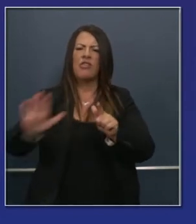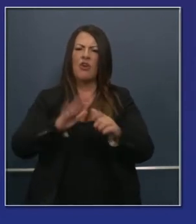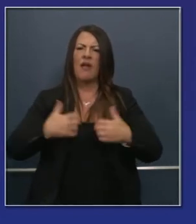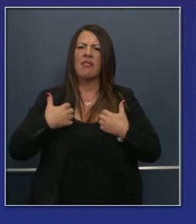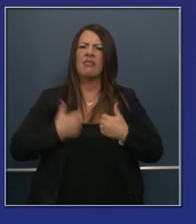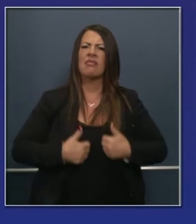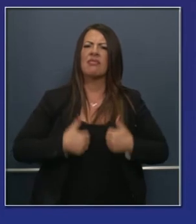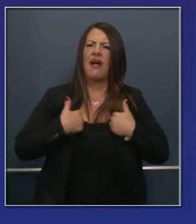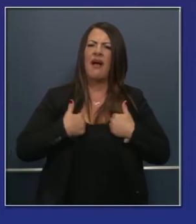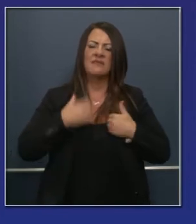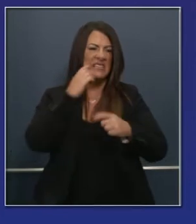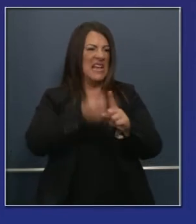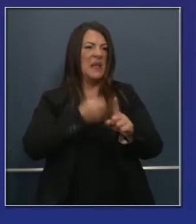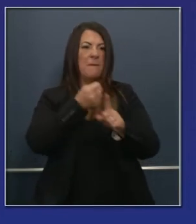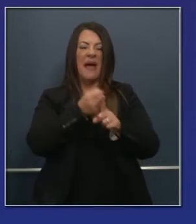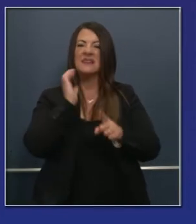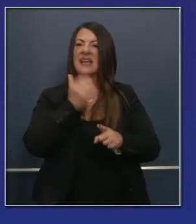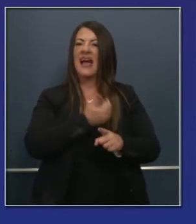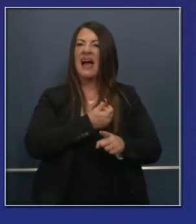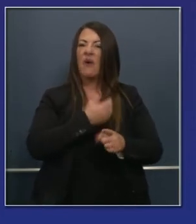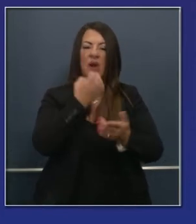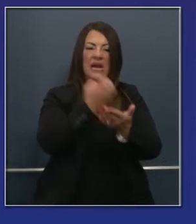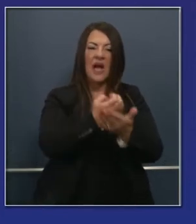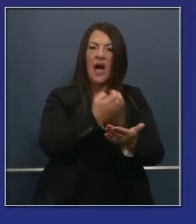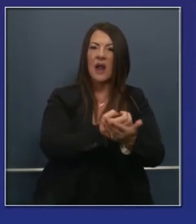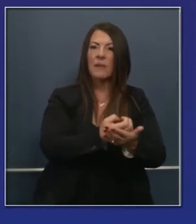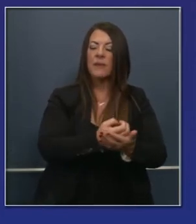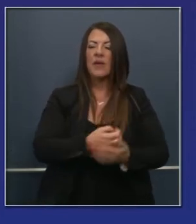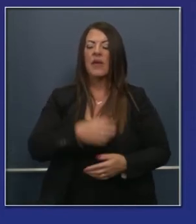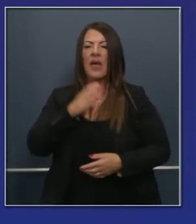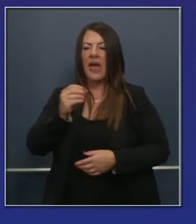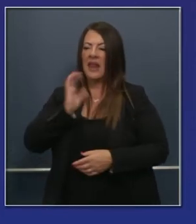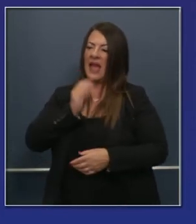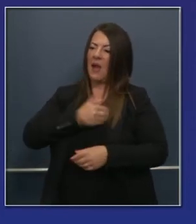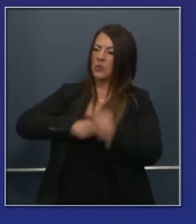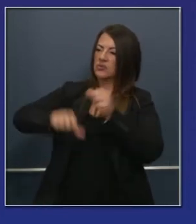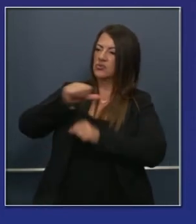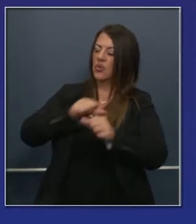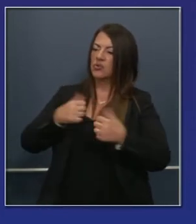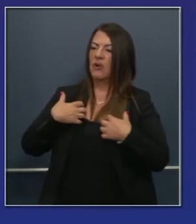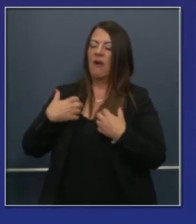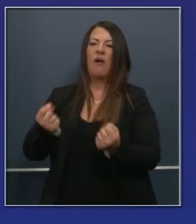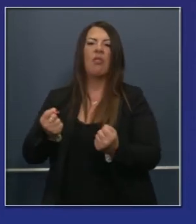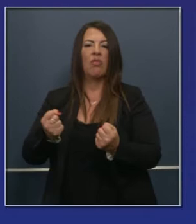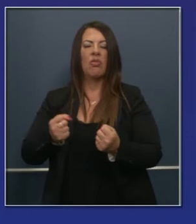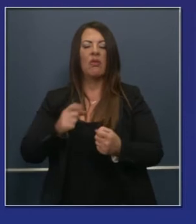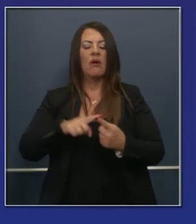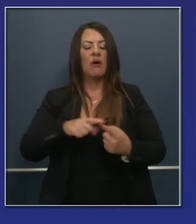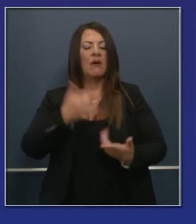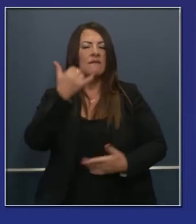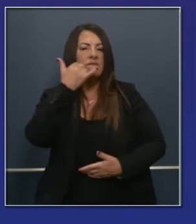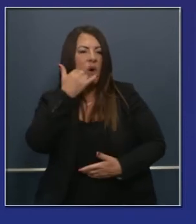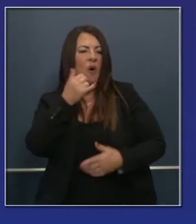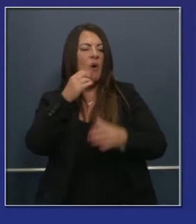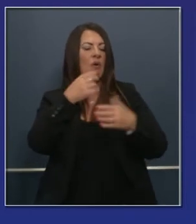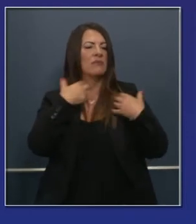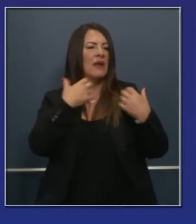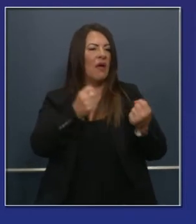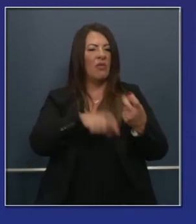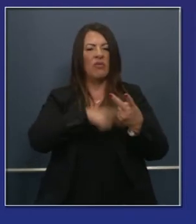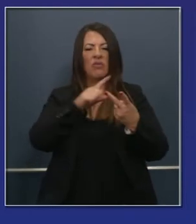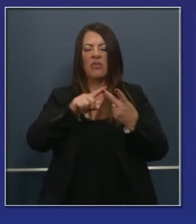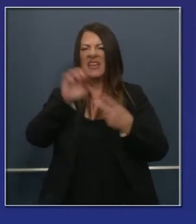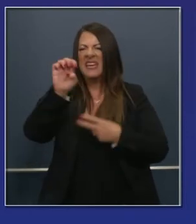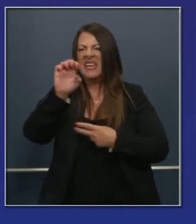aspecto de nuestro bienestar económico y social, desde ayuda telefónica, a entrenamiento telefónico,